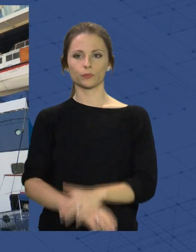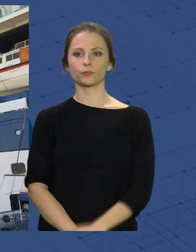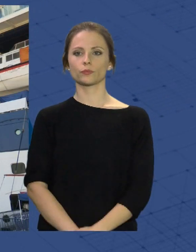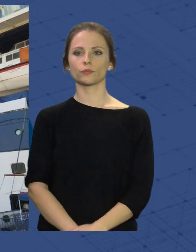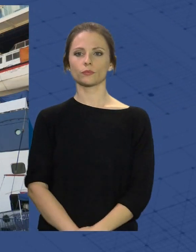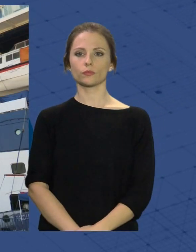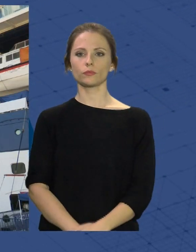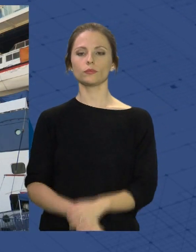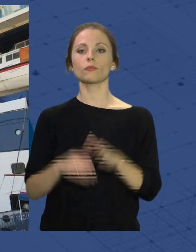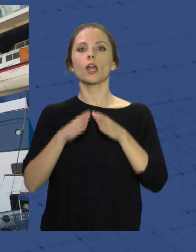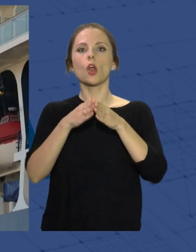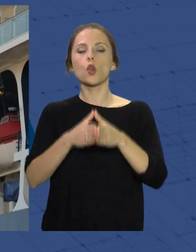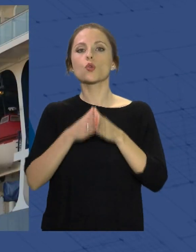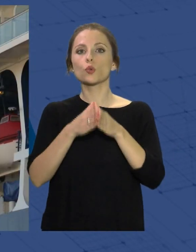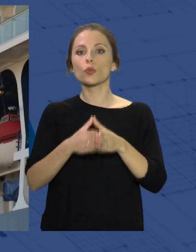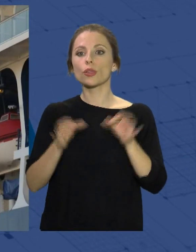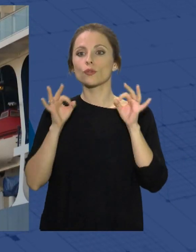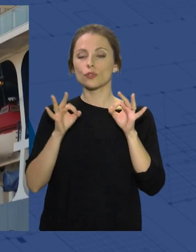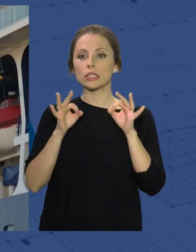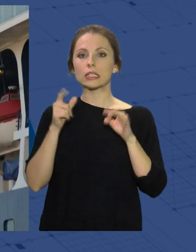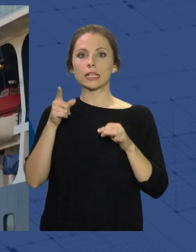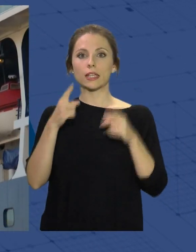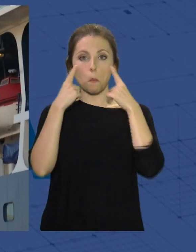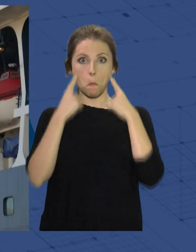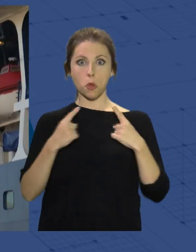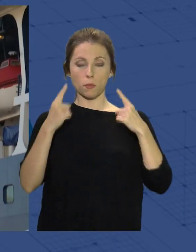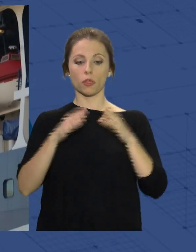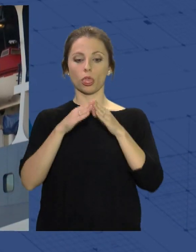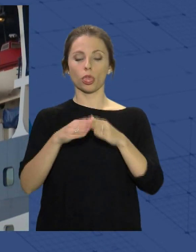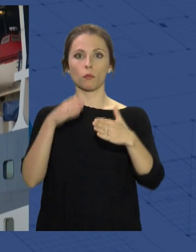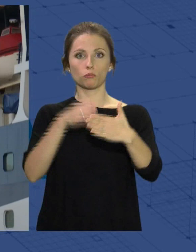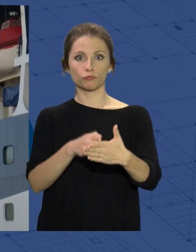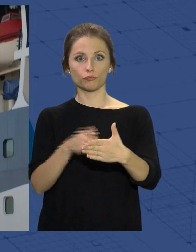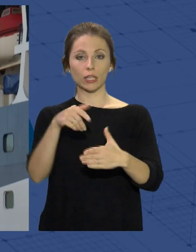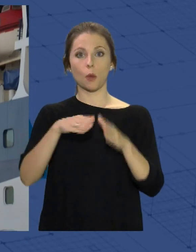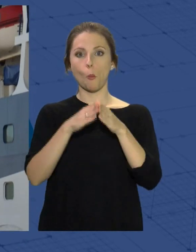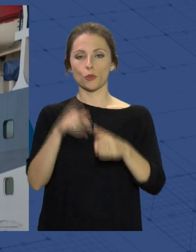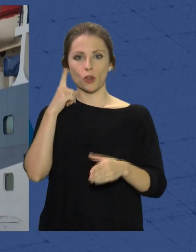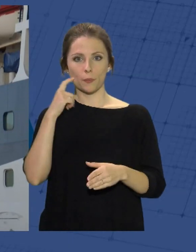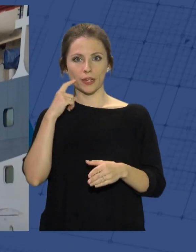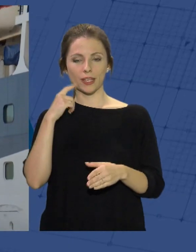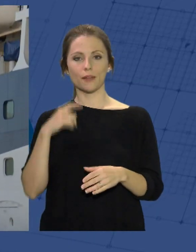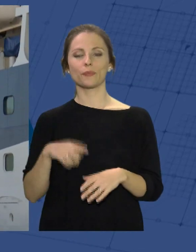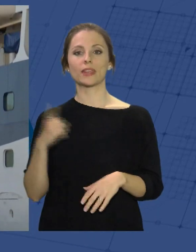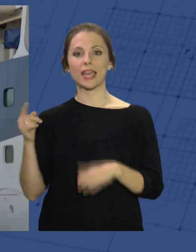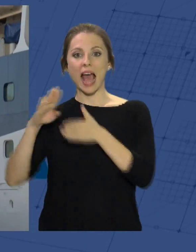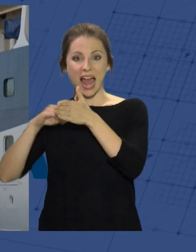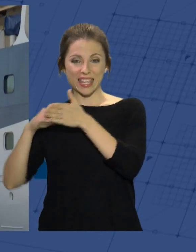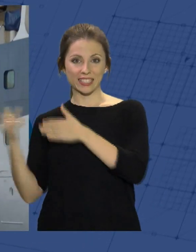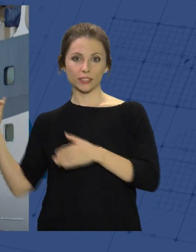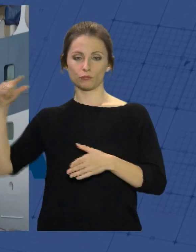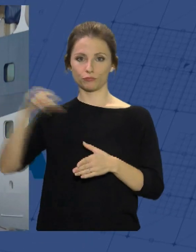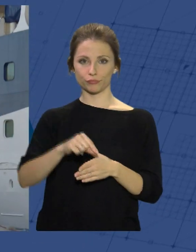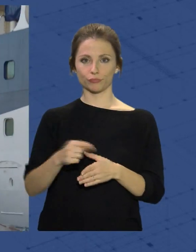El crucero Marela Explorer ha realizado su primera escala en el puerto de Almería. Procedente de Alicante ha entrado a las instalaciones portuarias